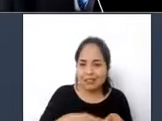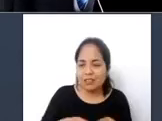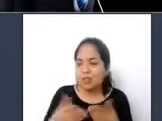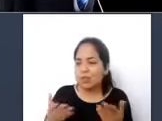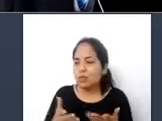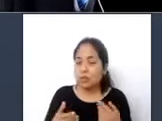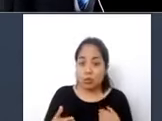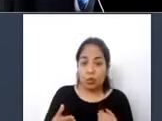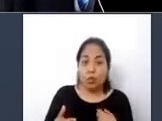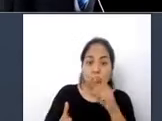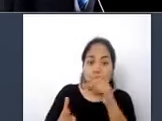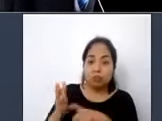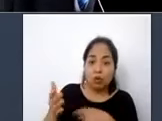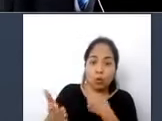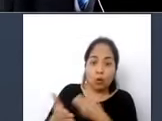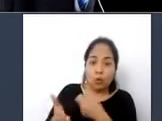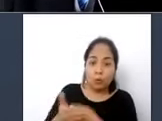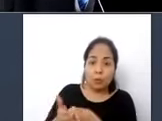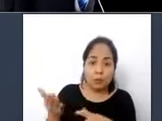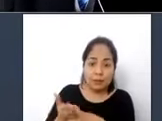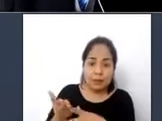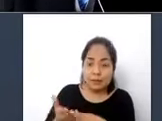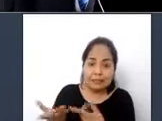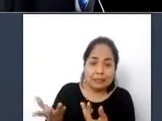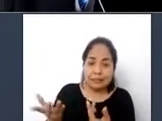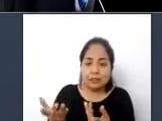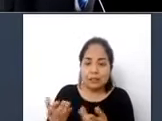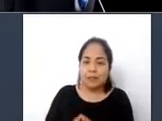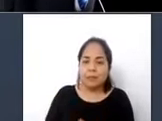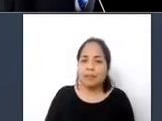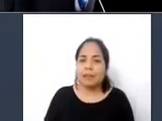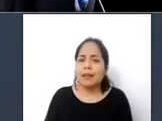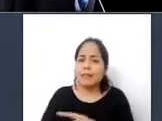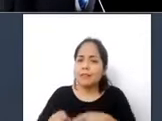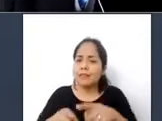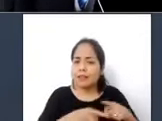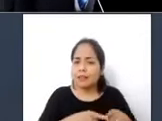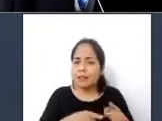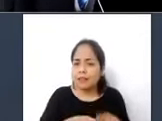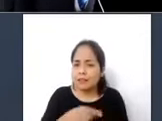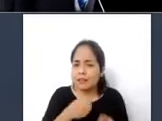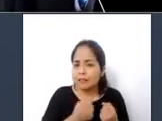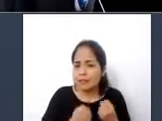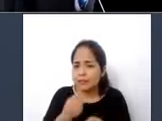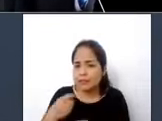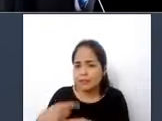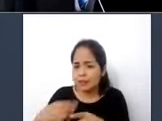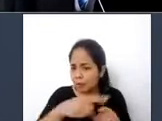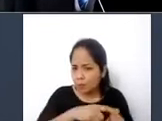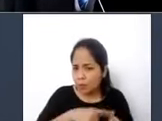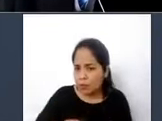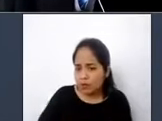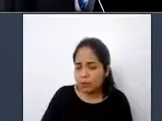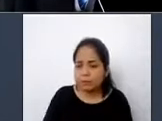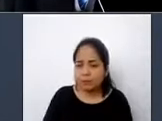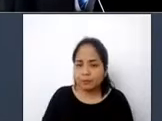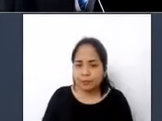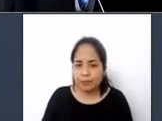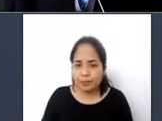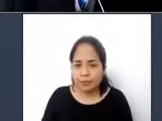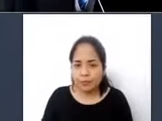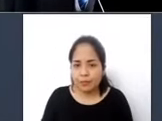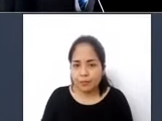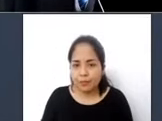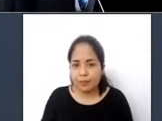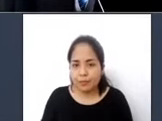En esta cadena de transporte a que me refiero se incluye el conocimiento del usuario